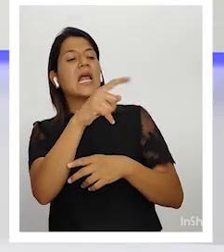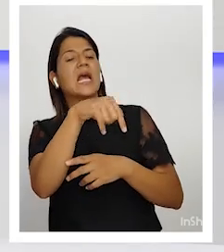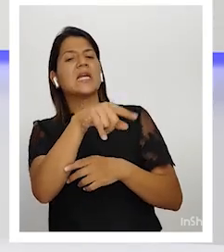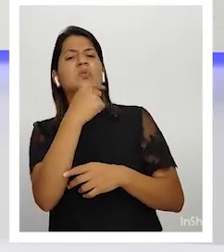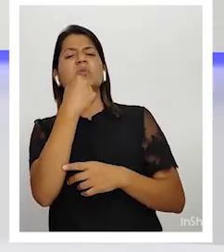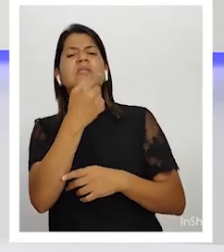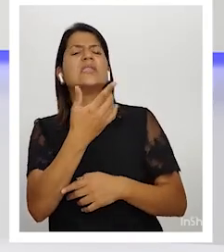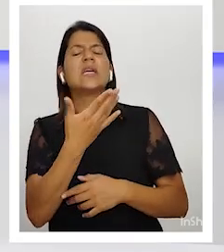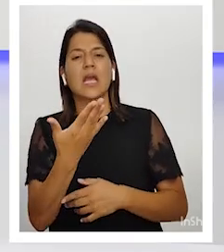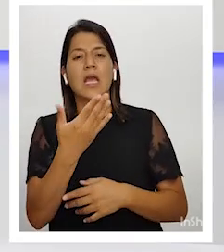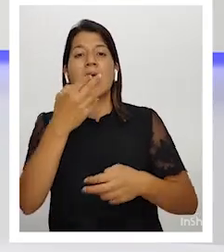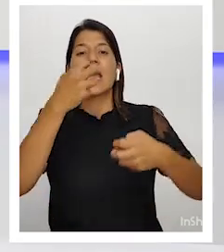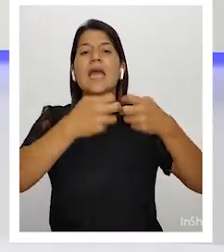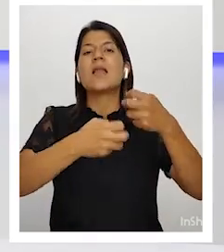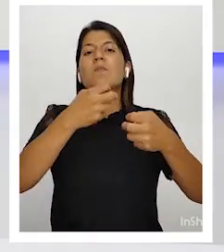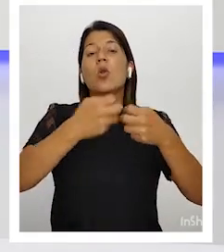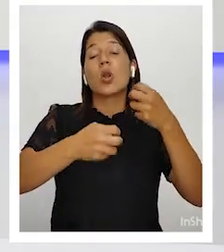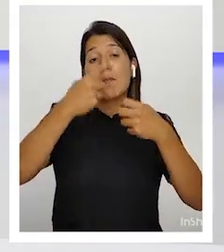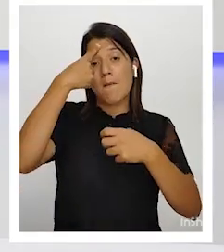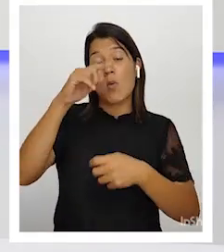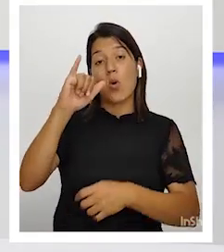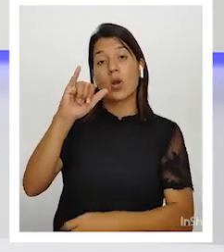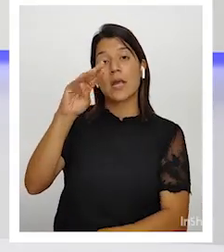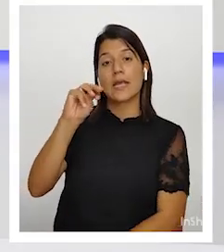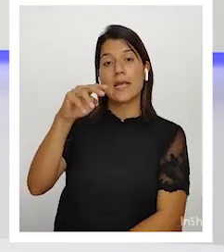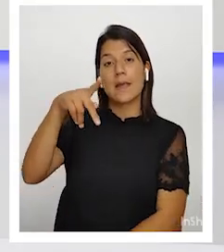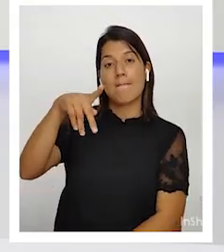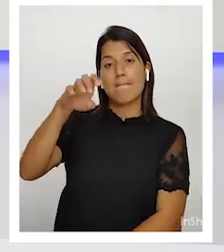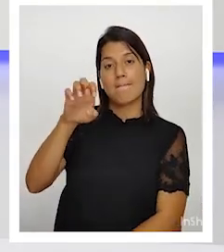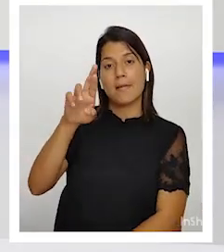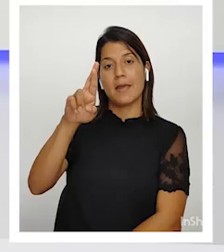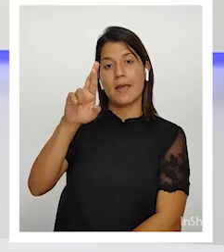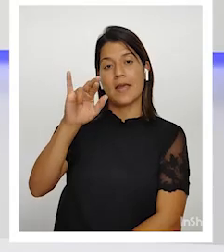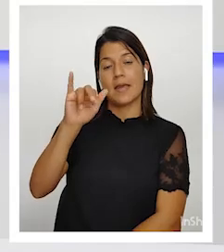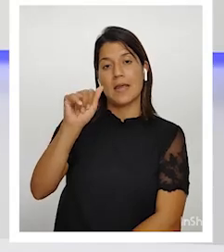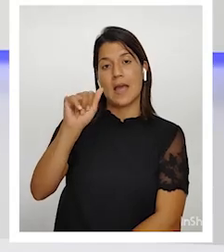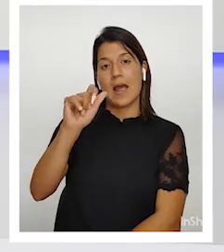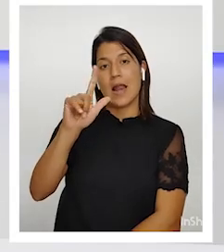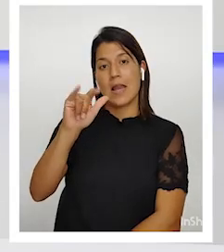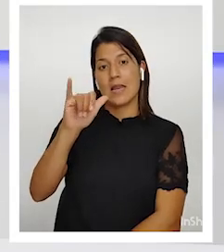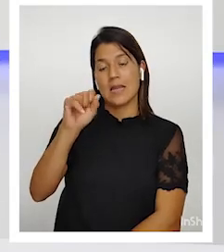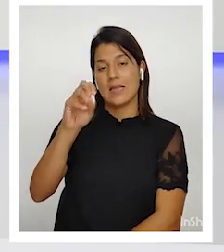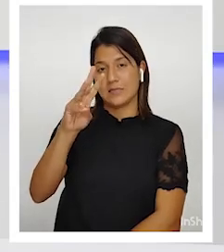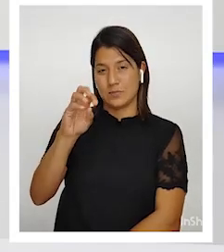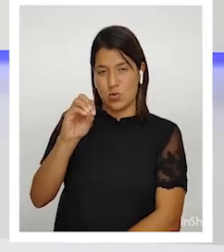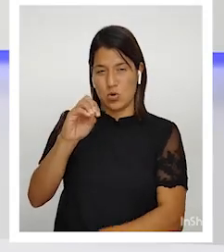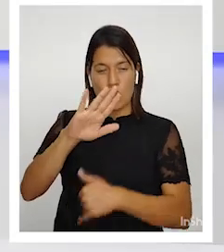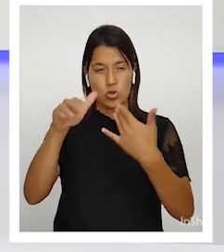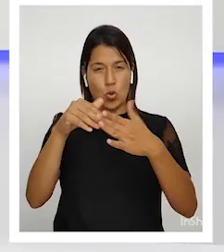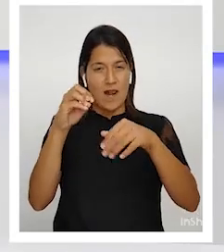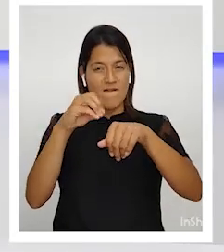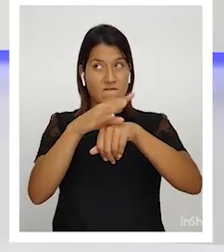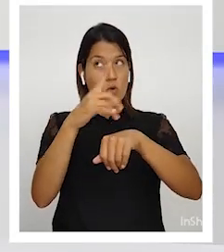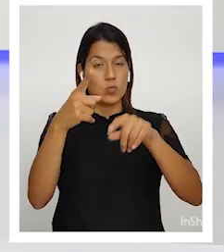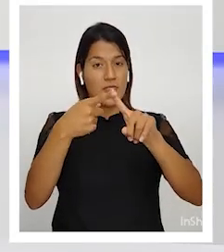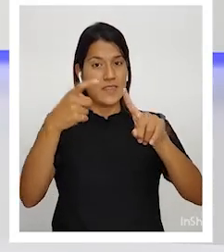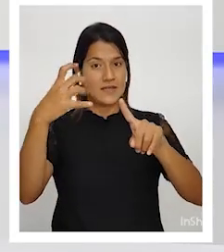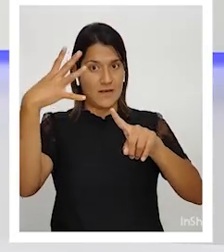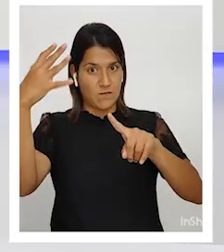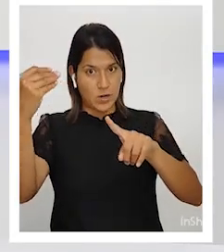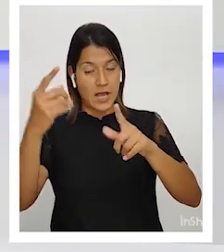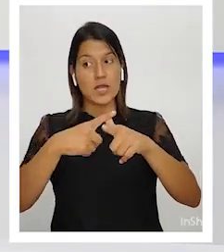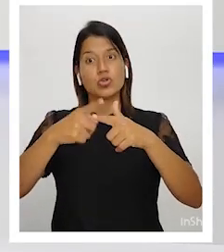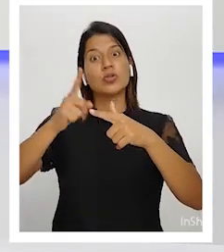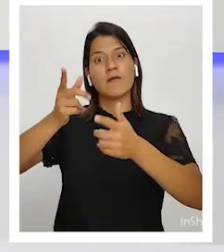que el problema es el imperialismo, toda la influencia externa. Entonces, ergo, había que luchar contra el imperialismo